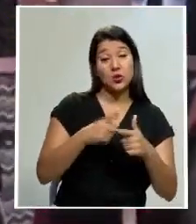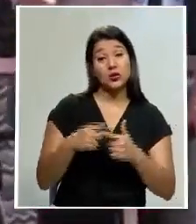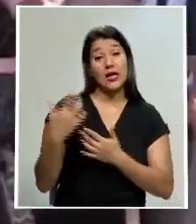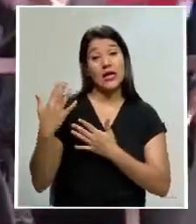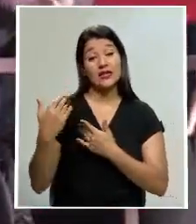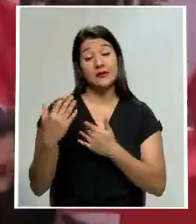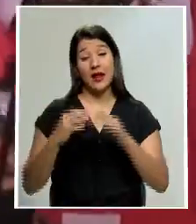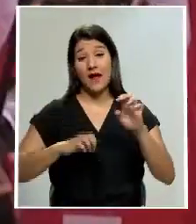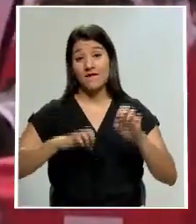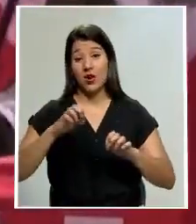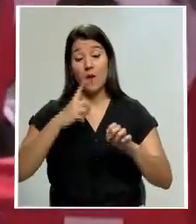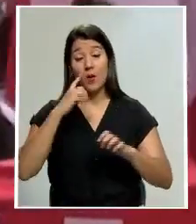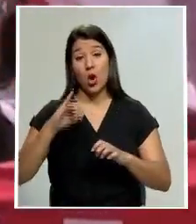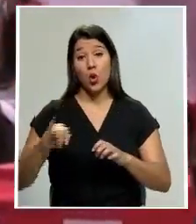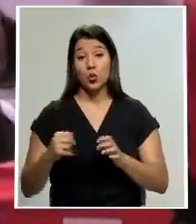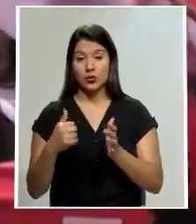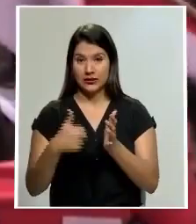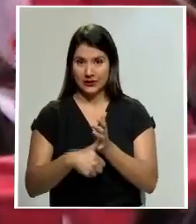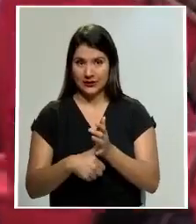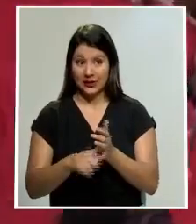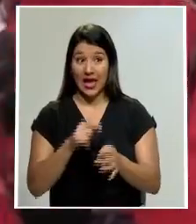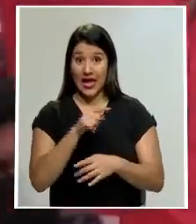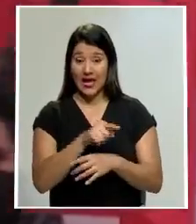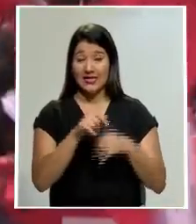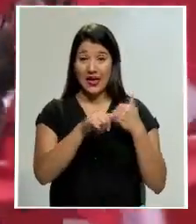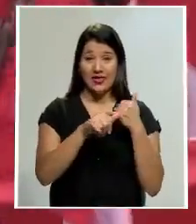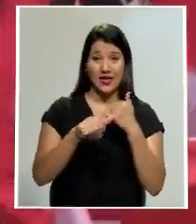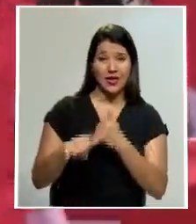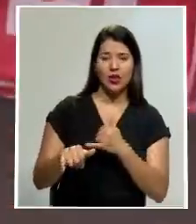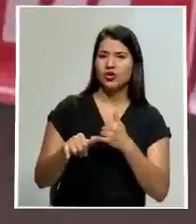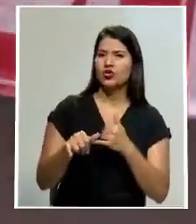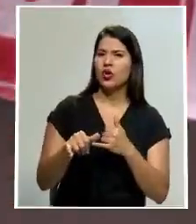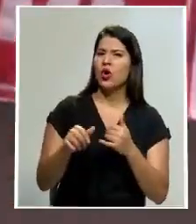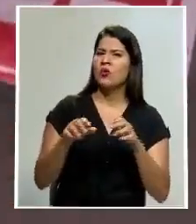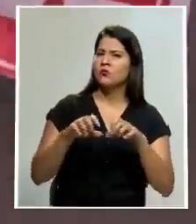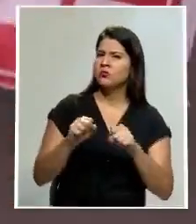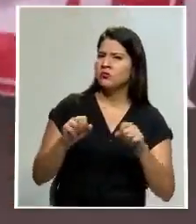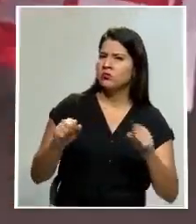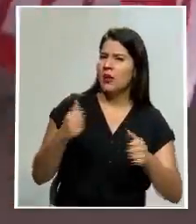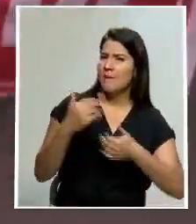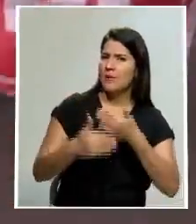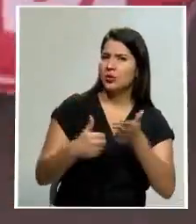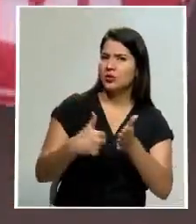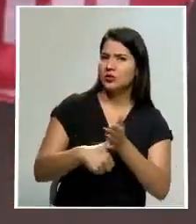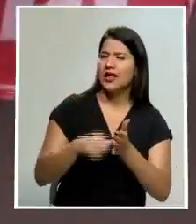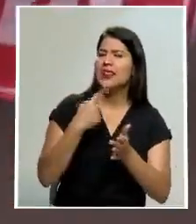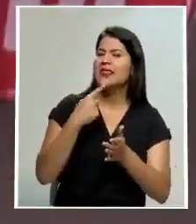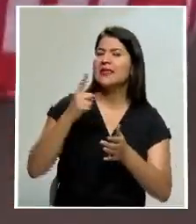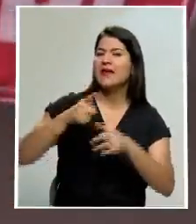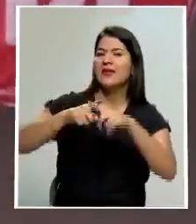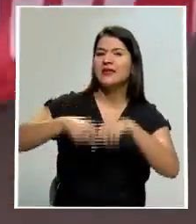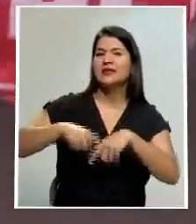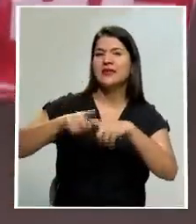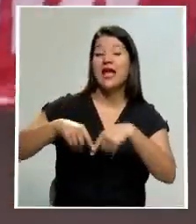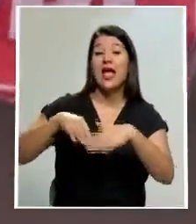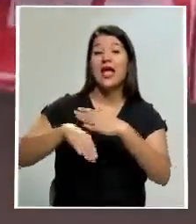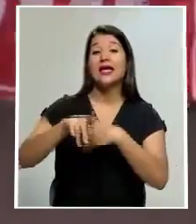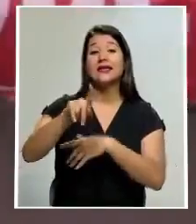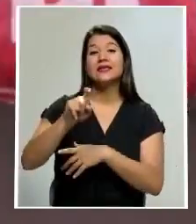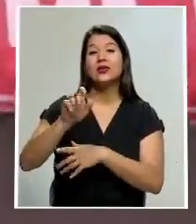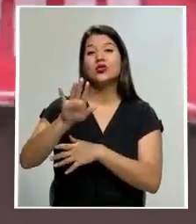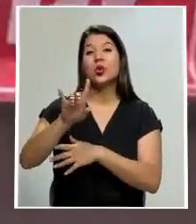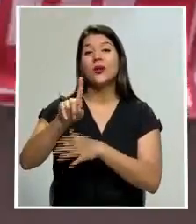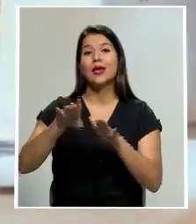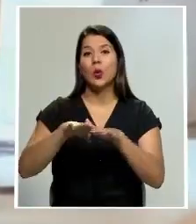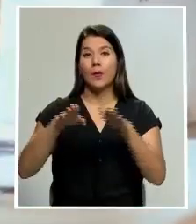elecciones la candidata la derecha ha denunciado fraude y reclama que se anulen los votos de 151 mesas de